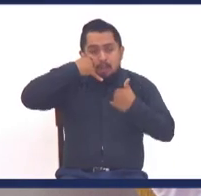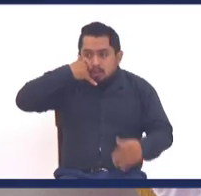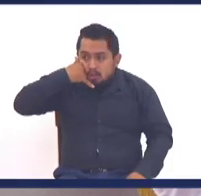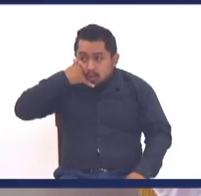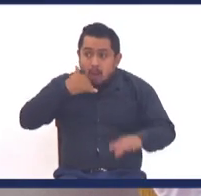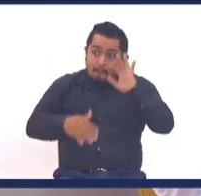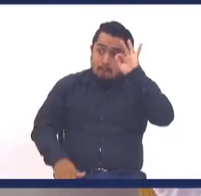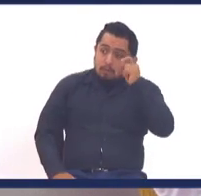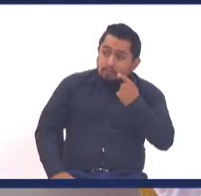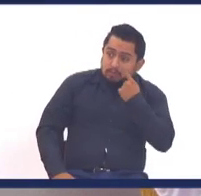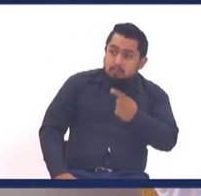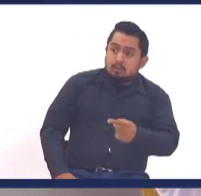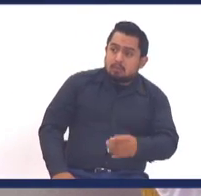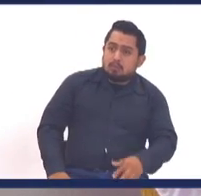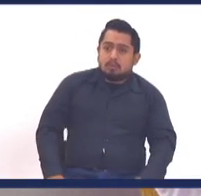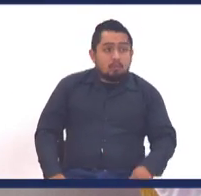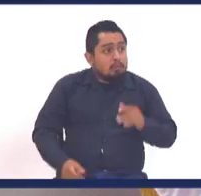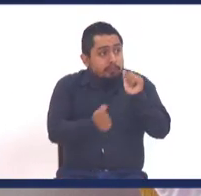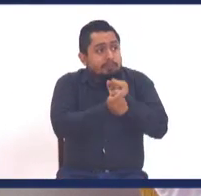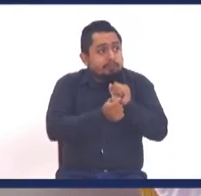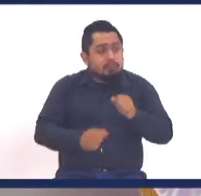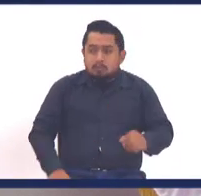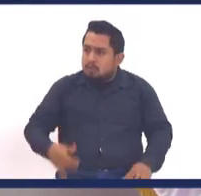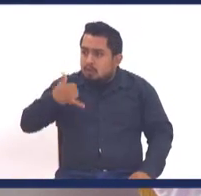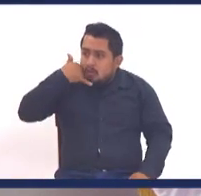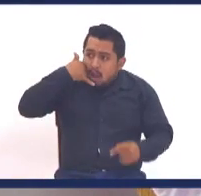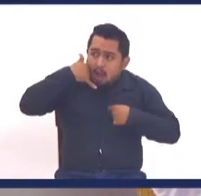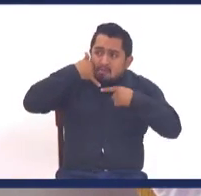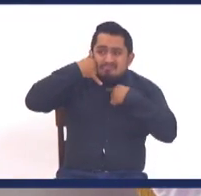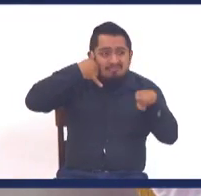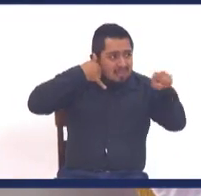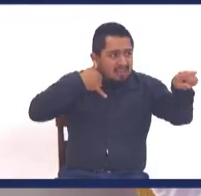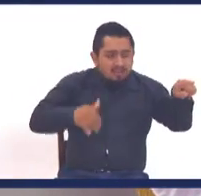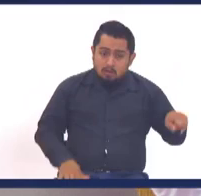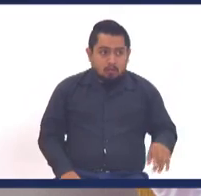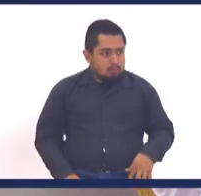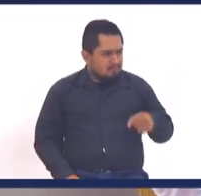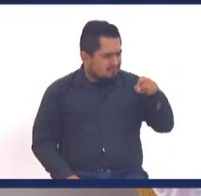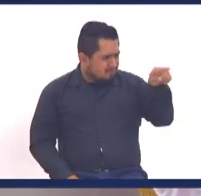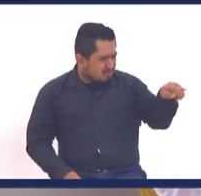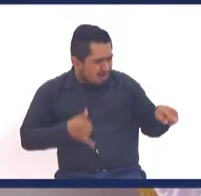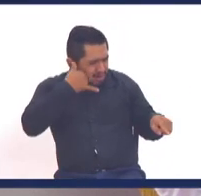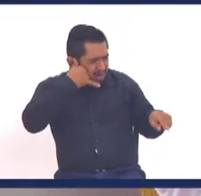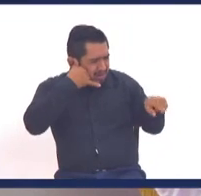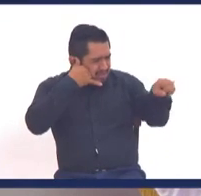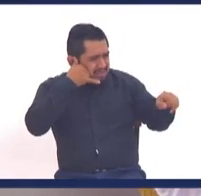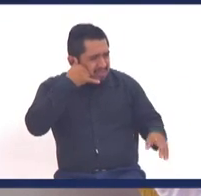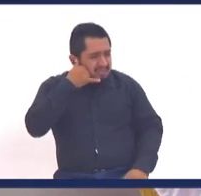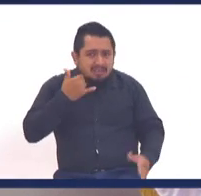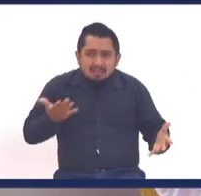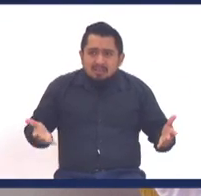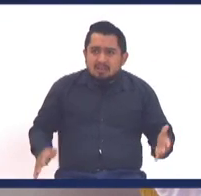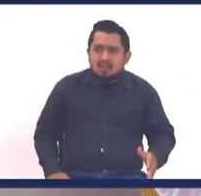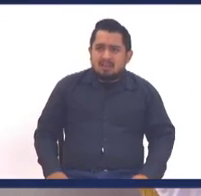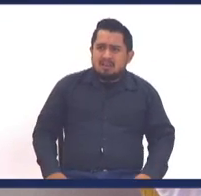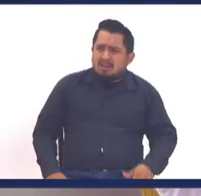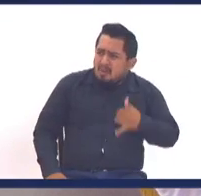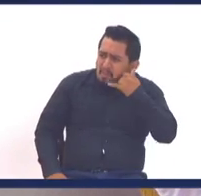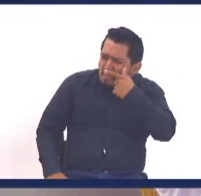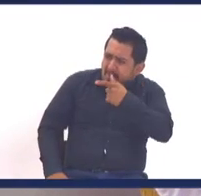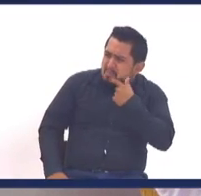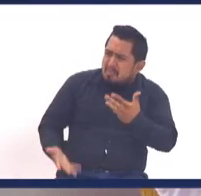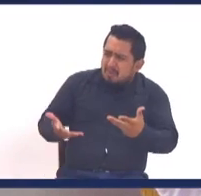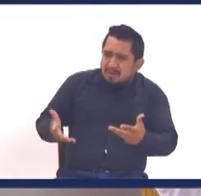pasó? Mire, pastor, me tienen detenido. ¿Y por qué, vos? Por amenazas de muerte. ¿Vos? Si vos es un gran piña. ¿Cómo que andás